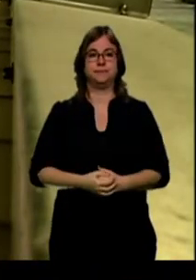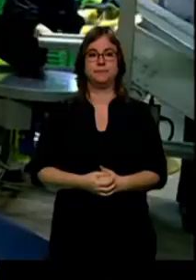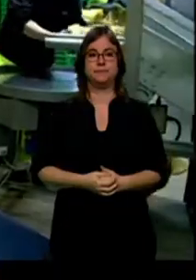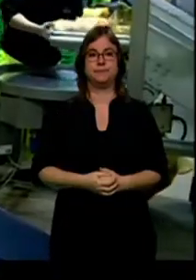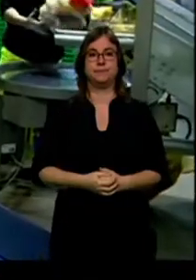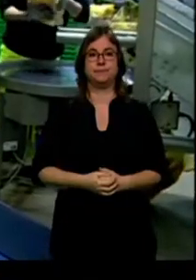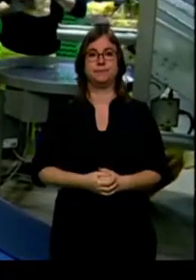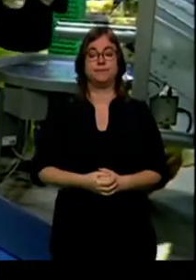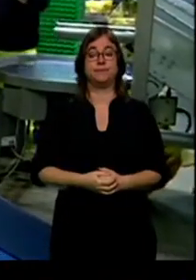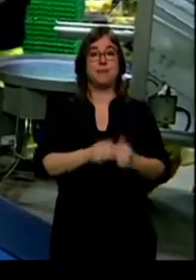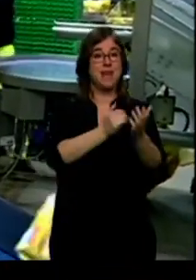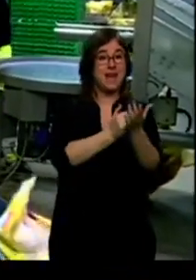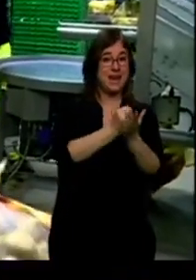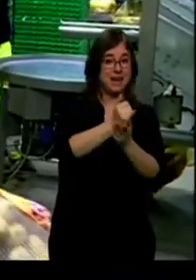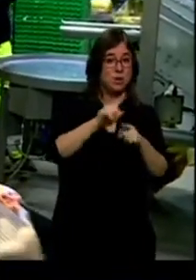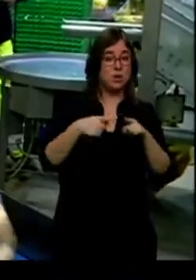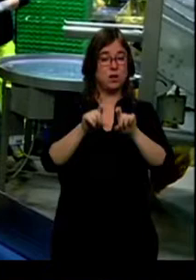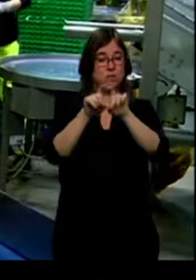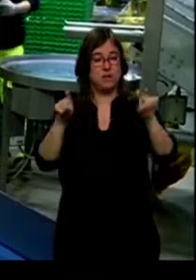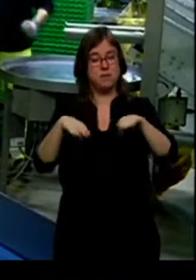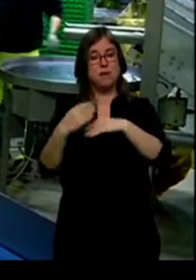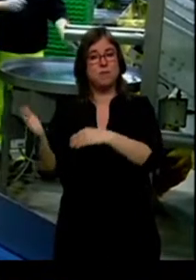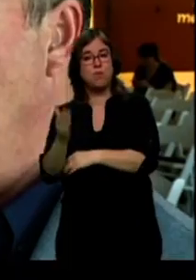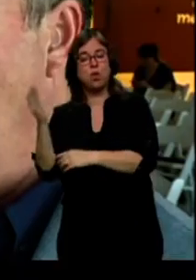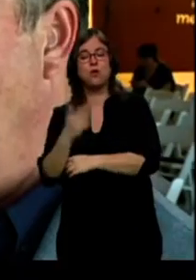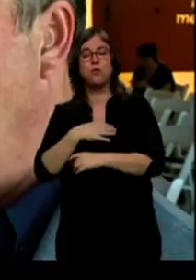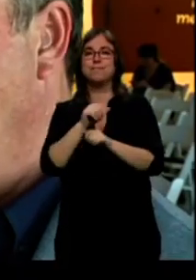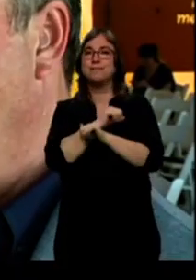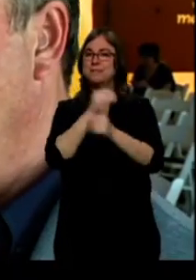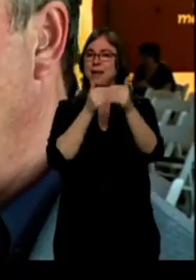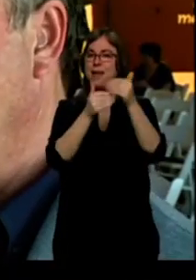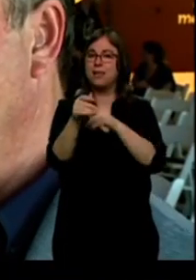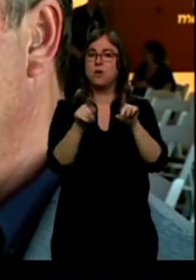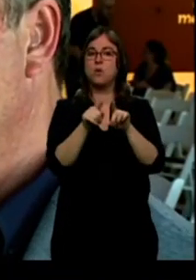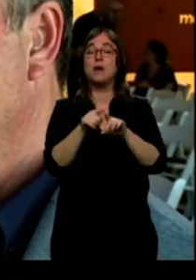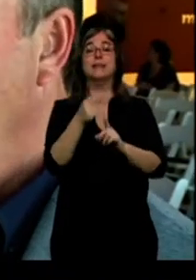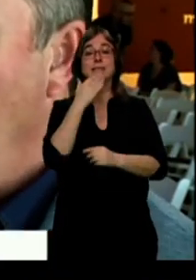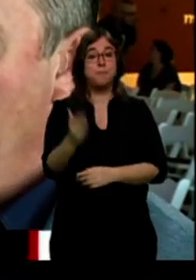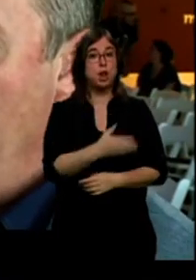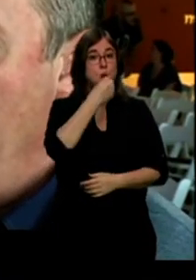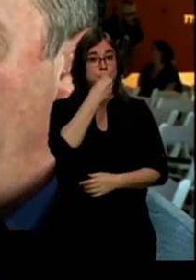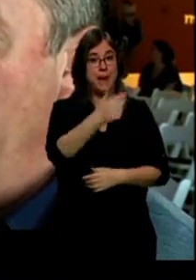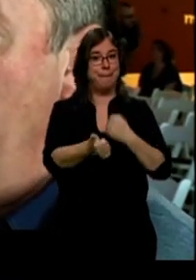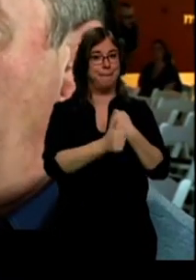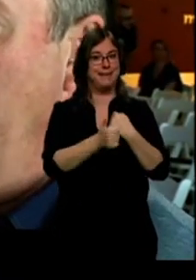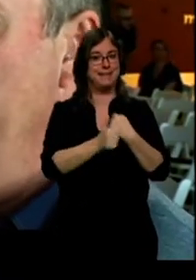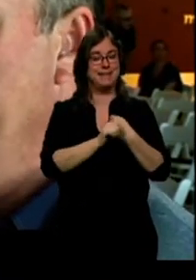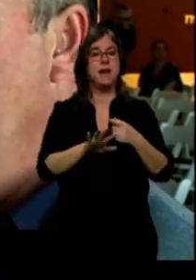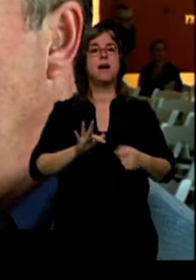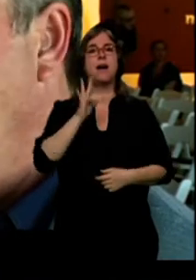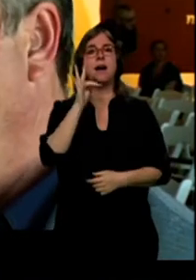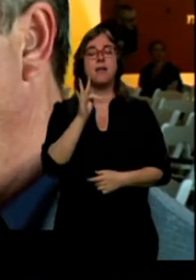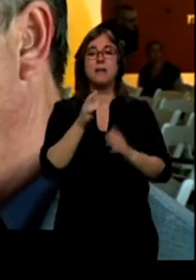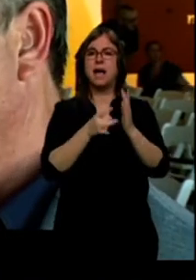Agricultores, operadores y productores tienen las mismas expectativas. Una buena producción de patatas y además de excelente calidad,